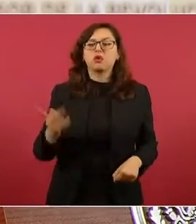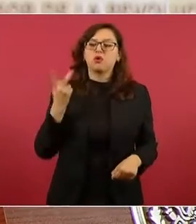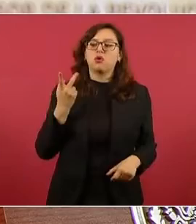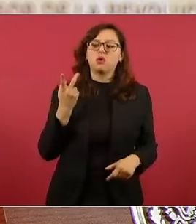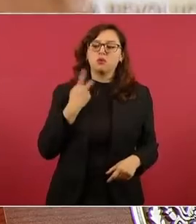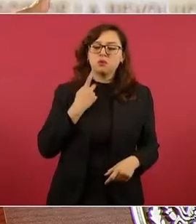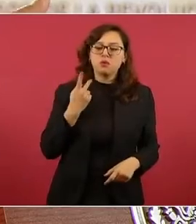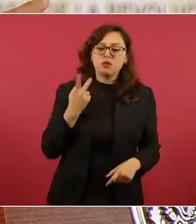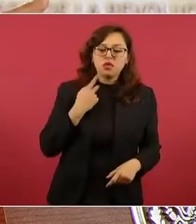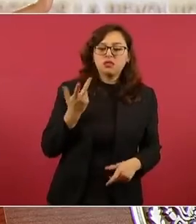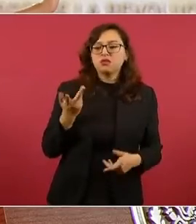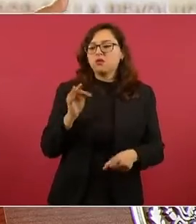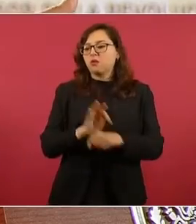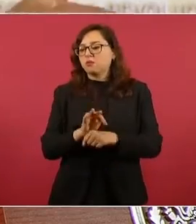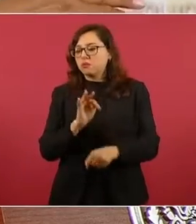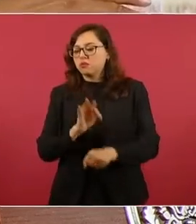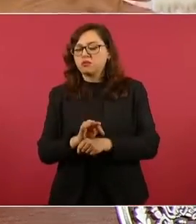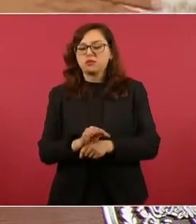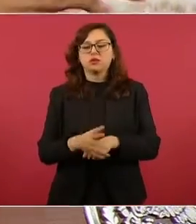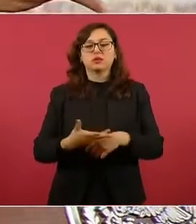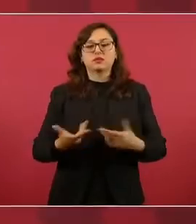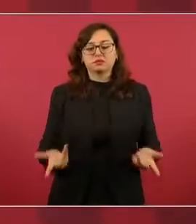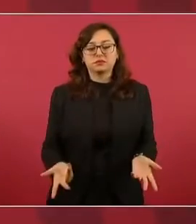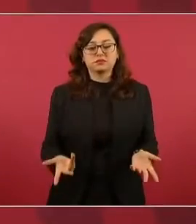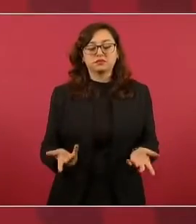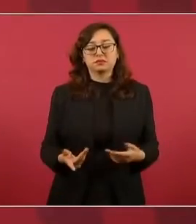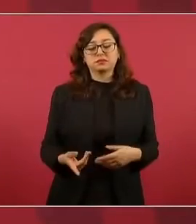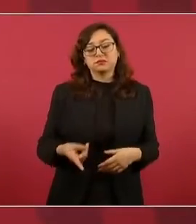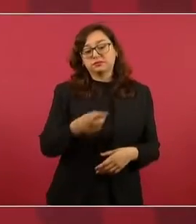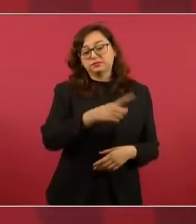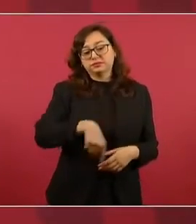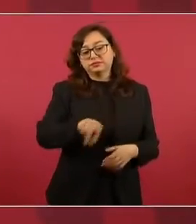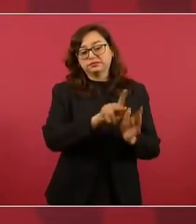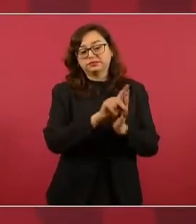Ellos afaman o difaman